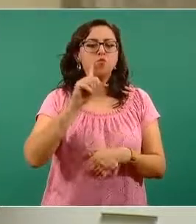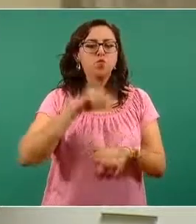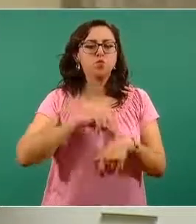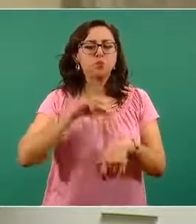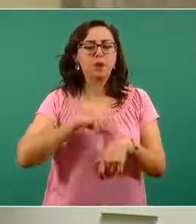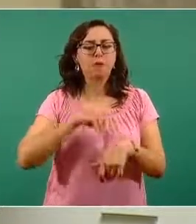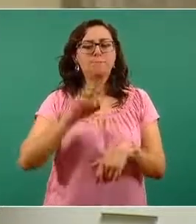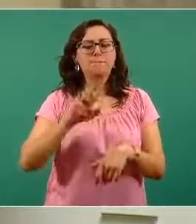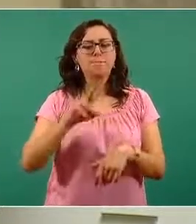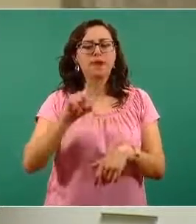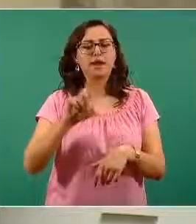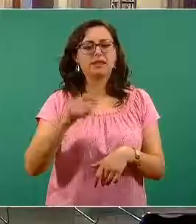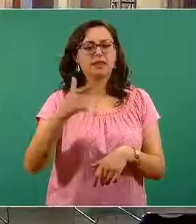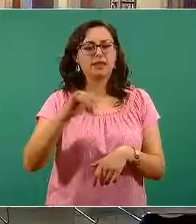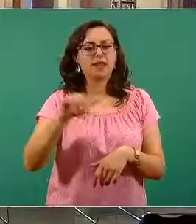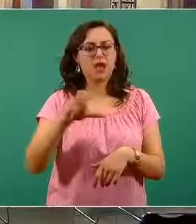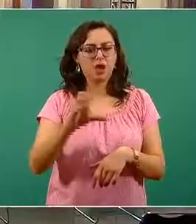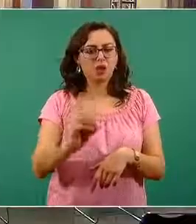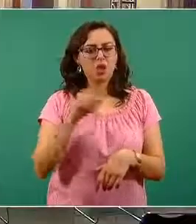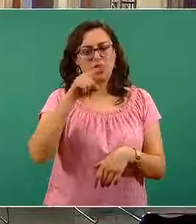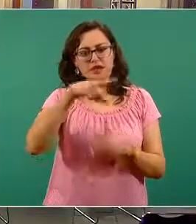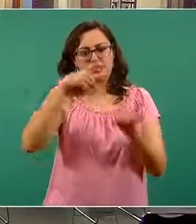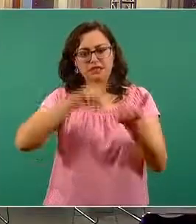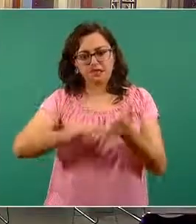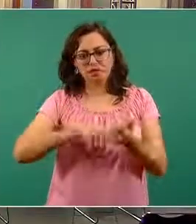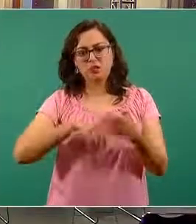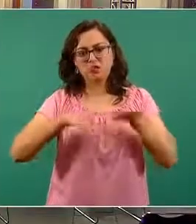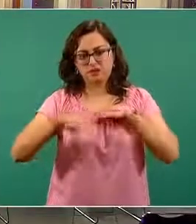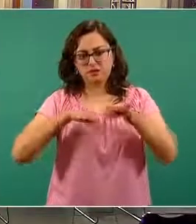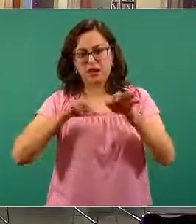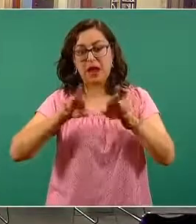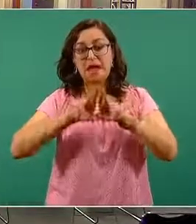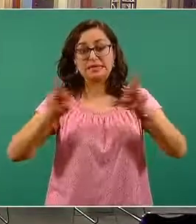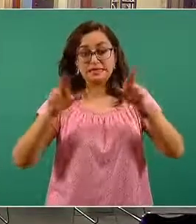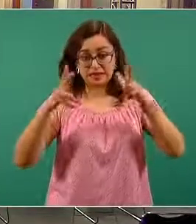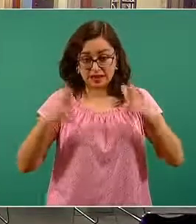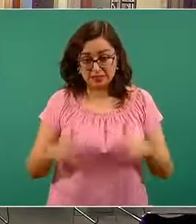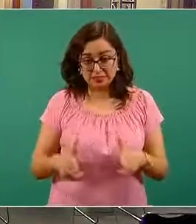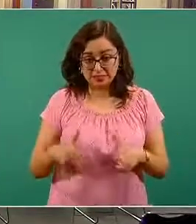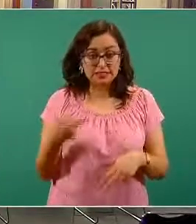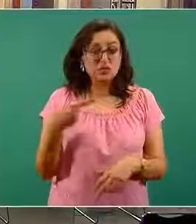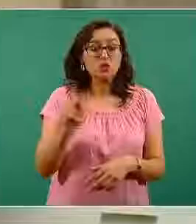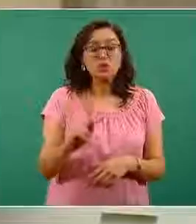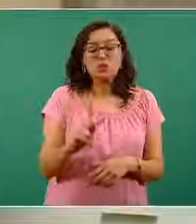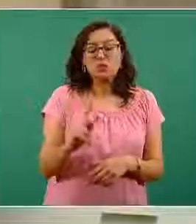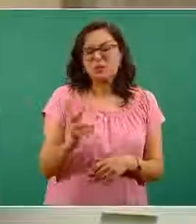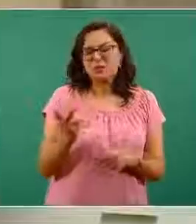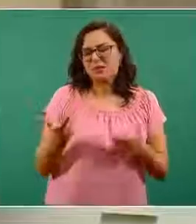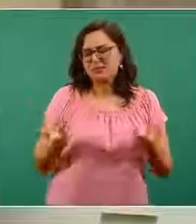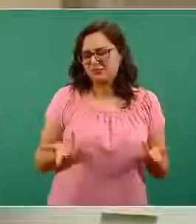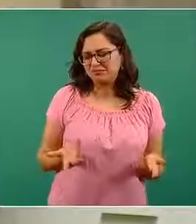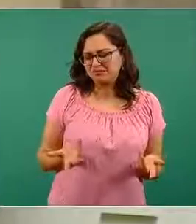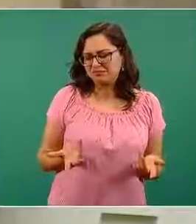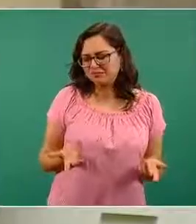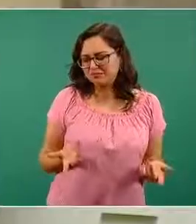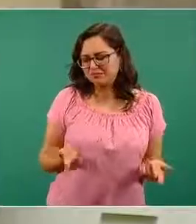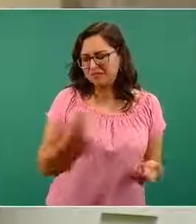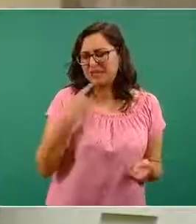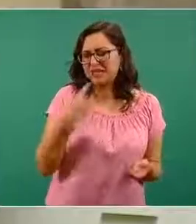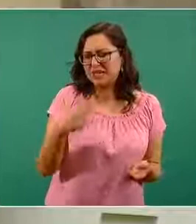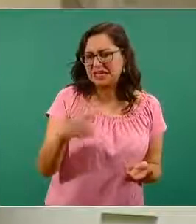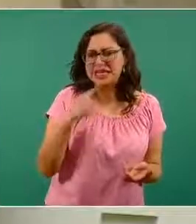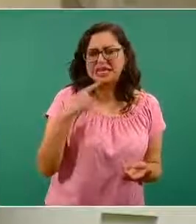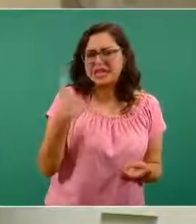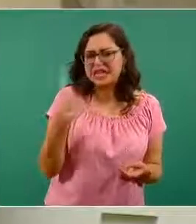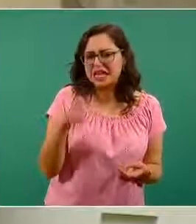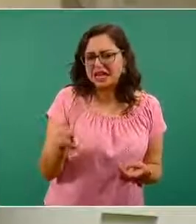Verdejo, me parece que maneja una dirección de esa institución, pero pues se quejaban de alguna